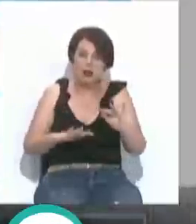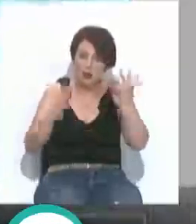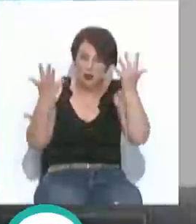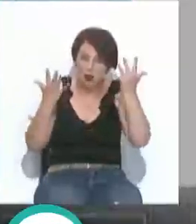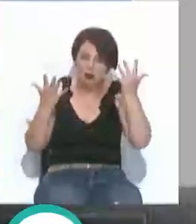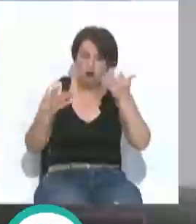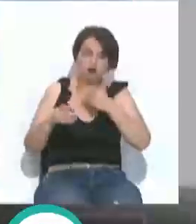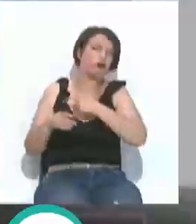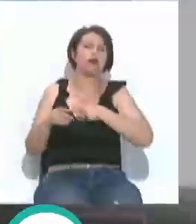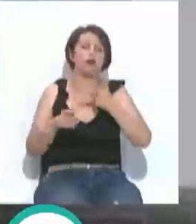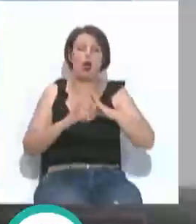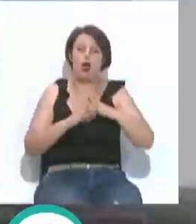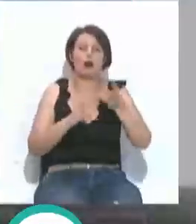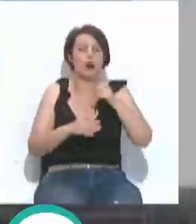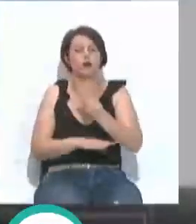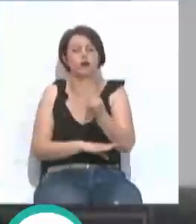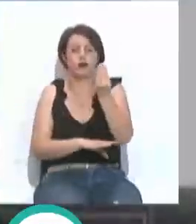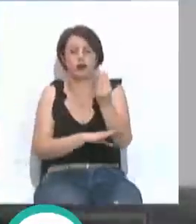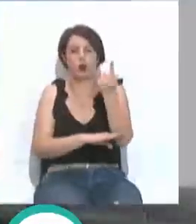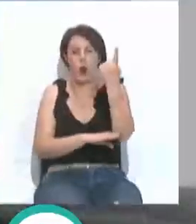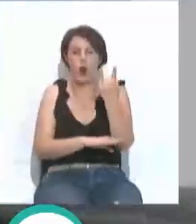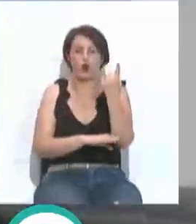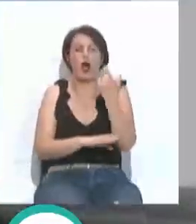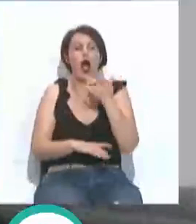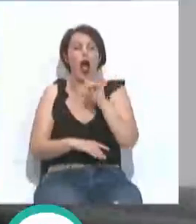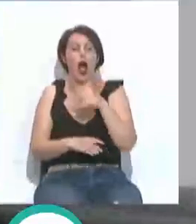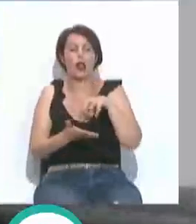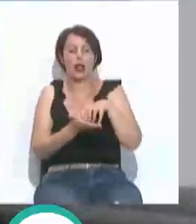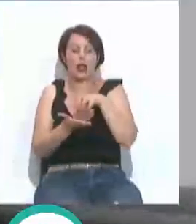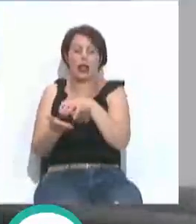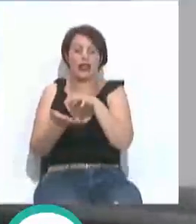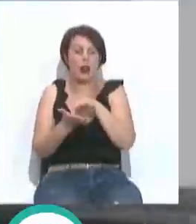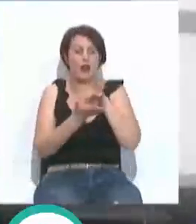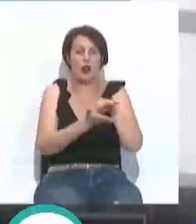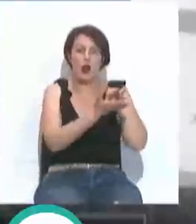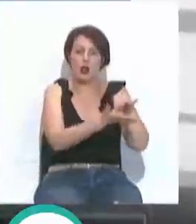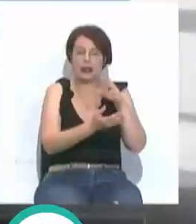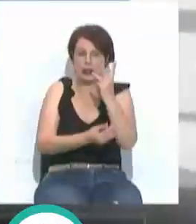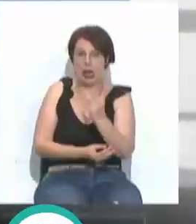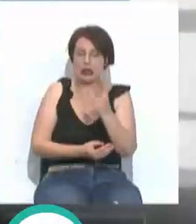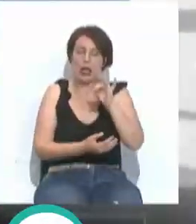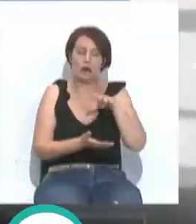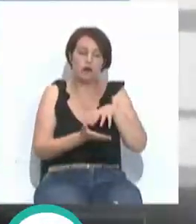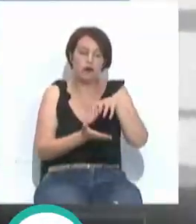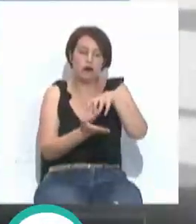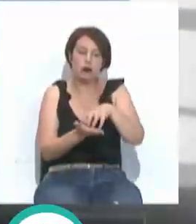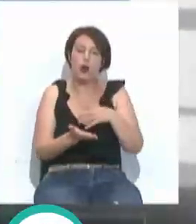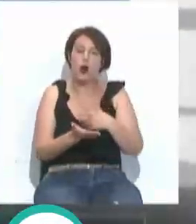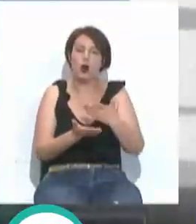y socorrismo, una embarcación y una torreta. Tiene tres módulos de servicio. Tiene un módulo